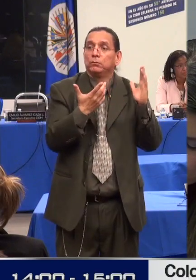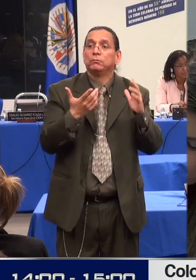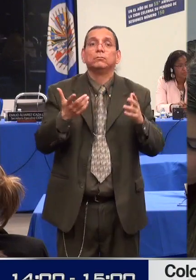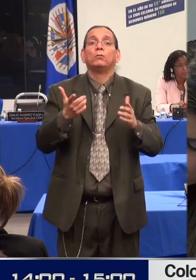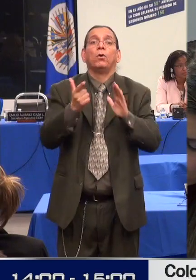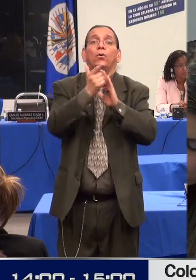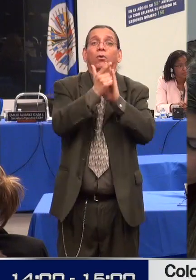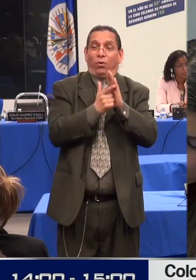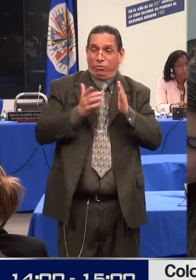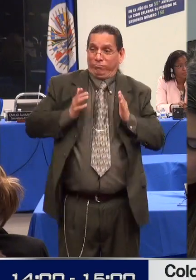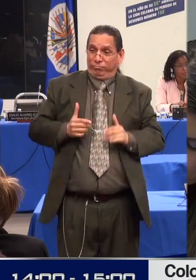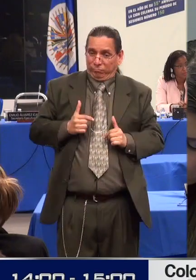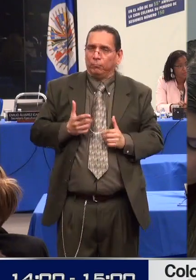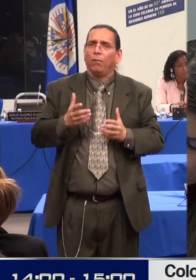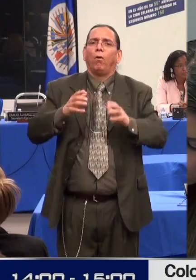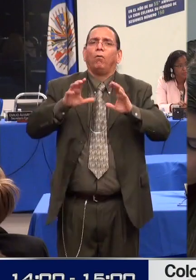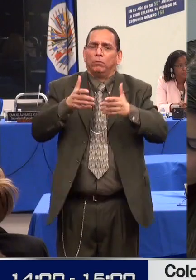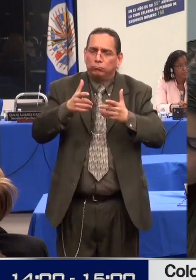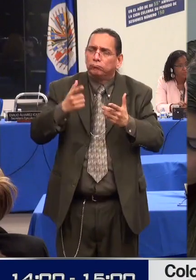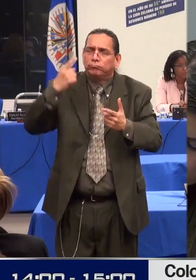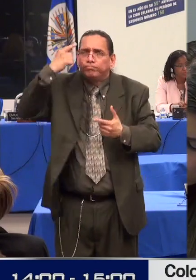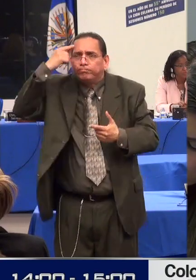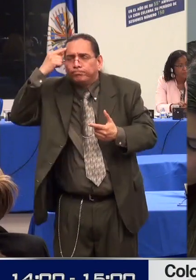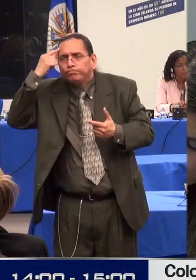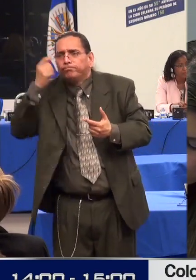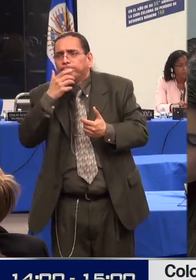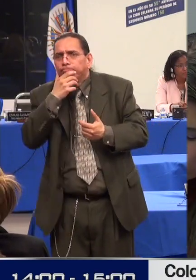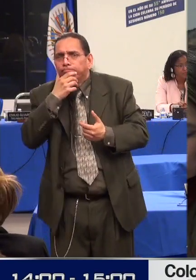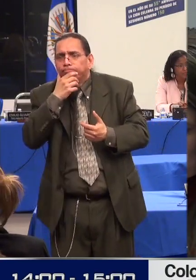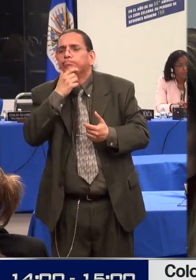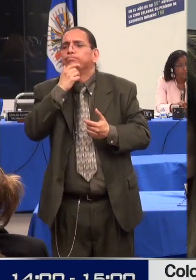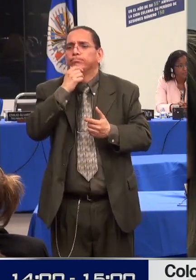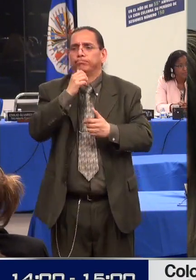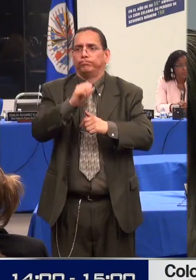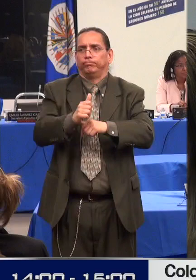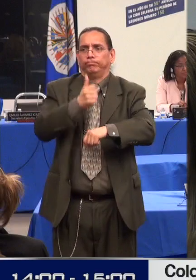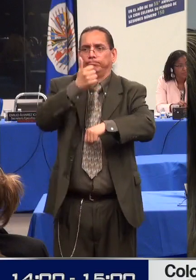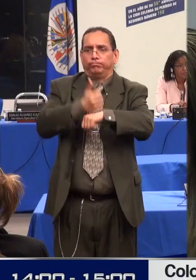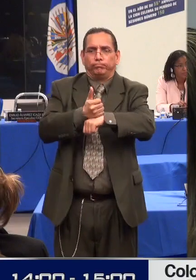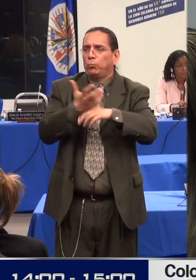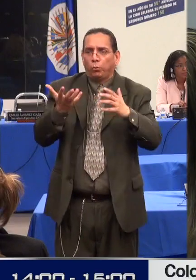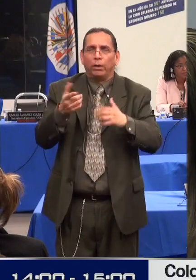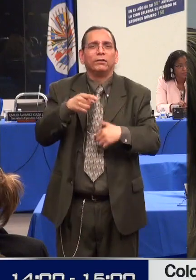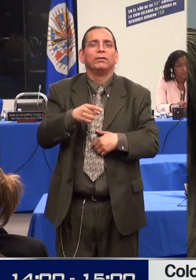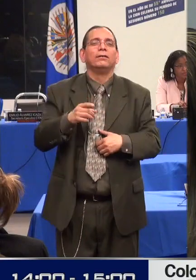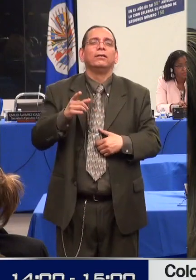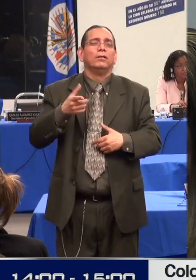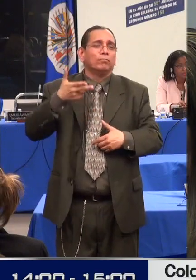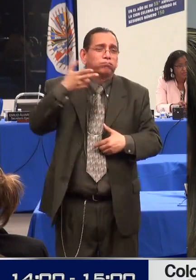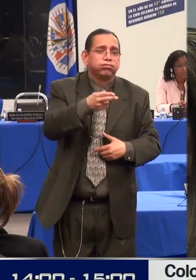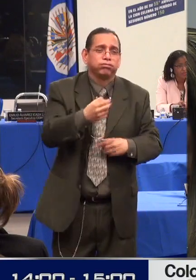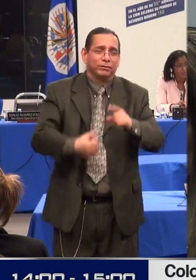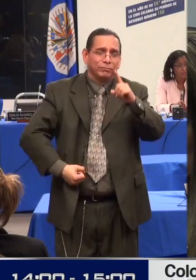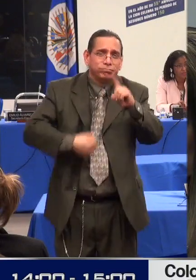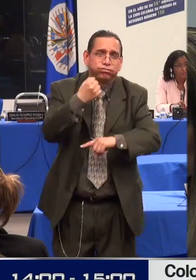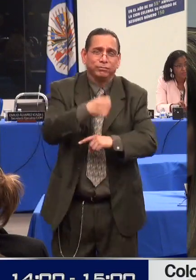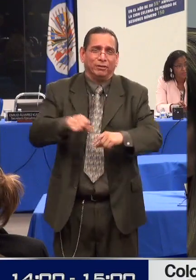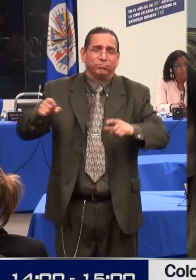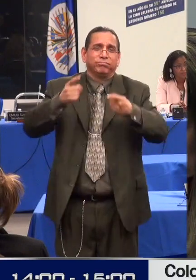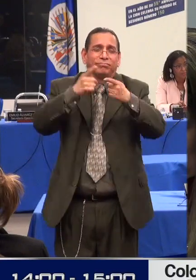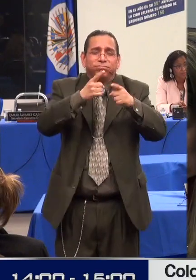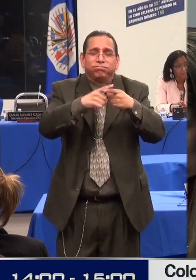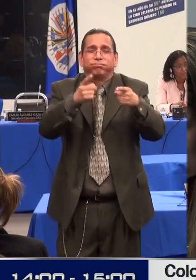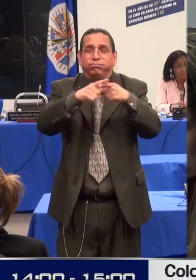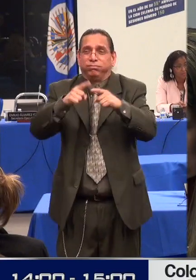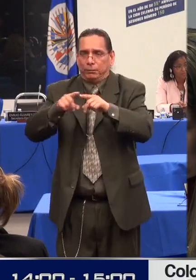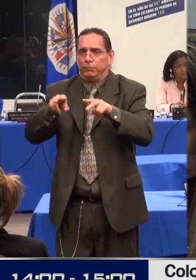discriminación, y en ese sentido es un delito grave, es un delito de carácter oficioso. Y la Fiscalía General de la Nación viene